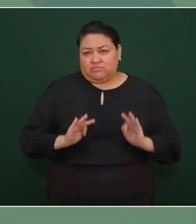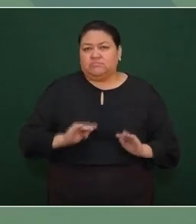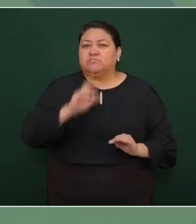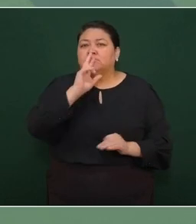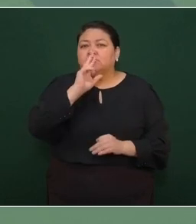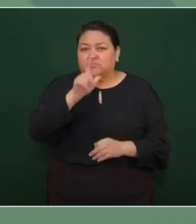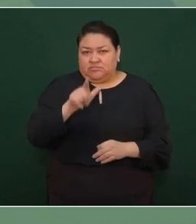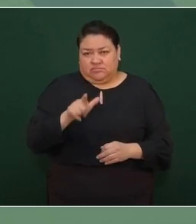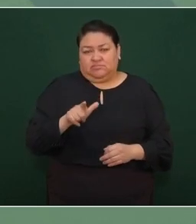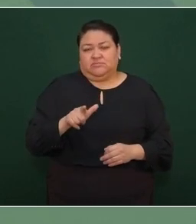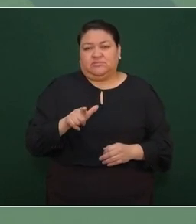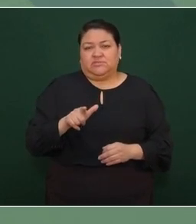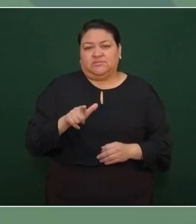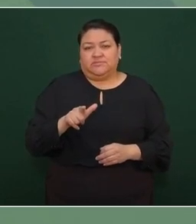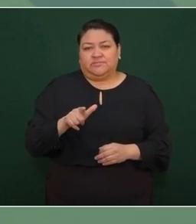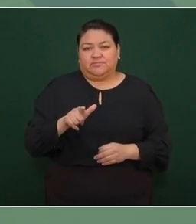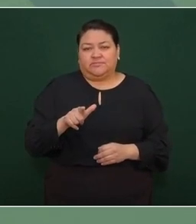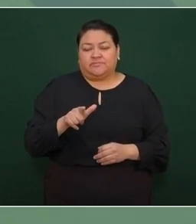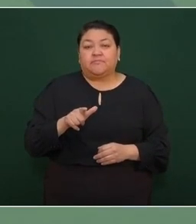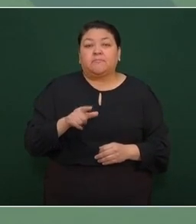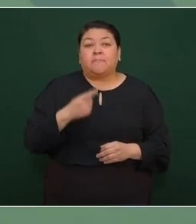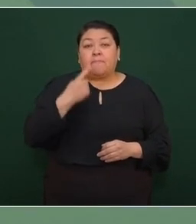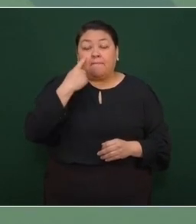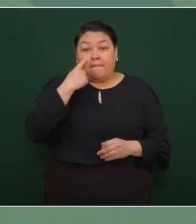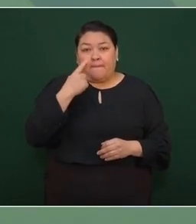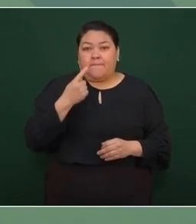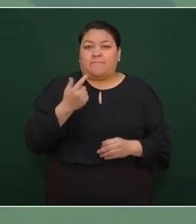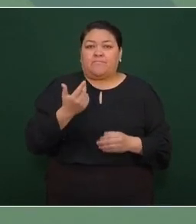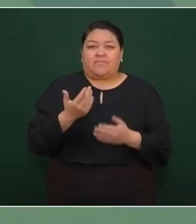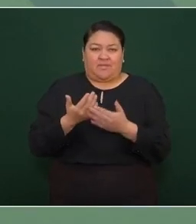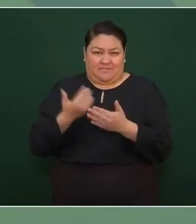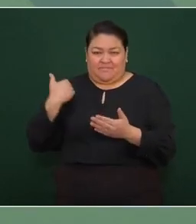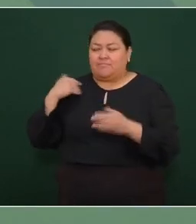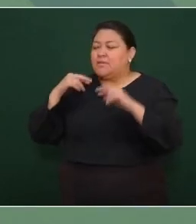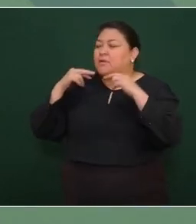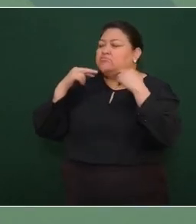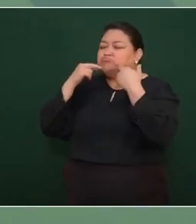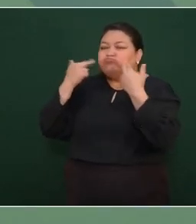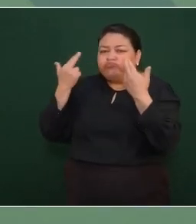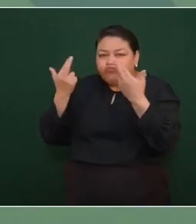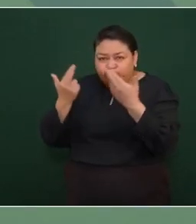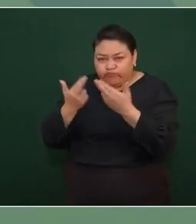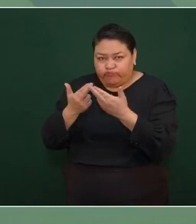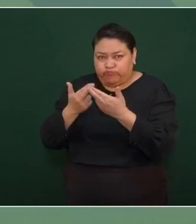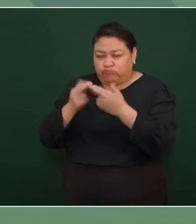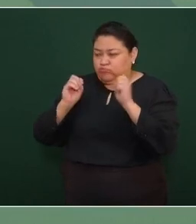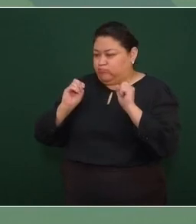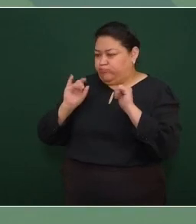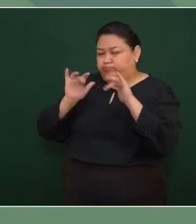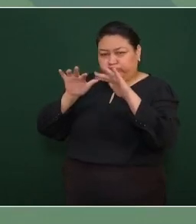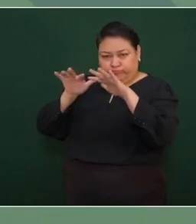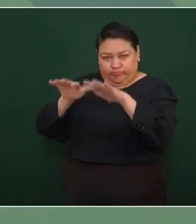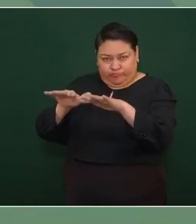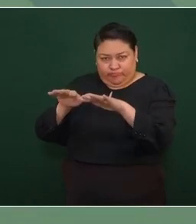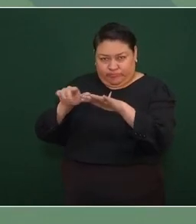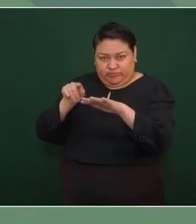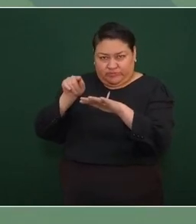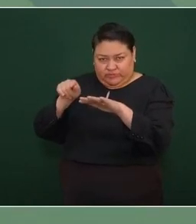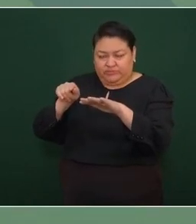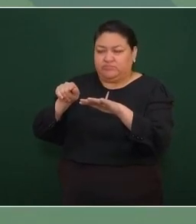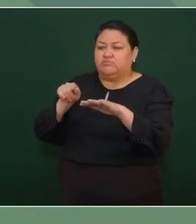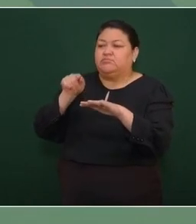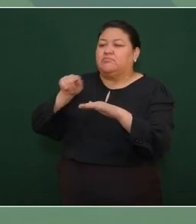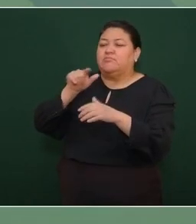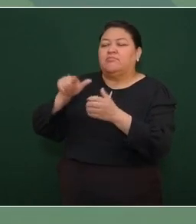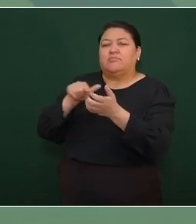En la última reunión a la que asistimos en